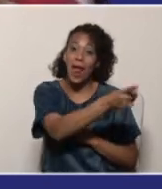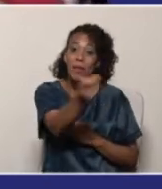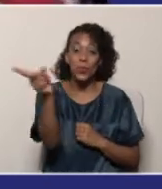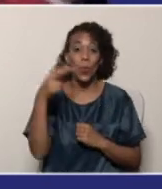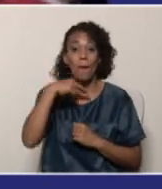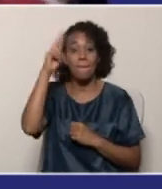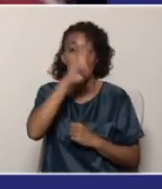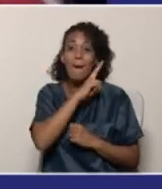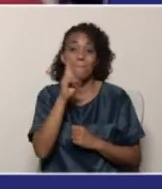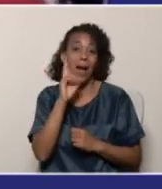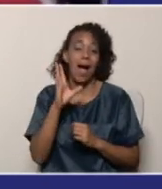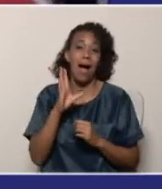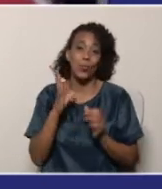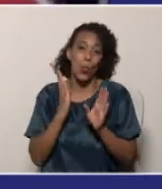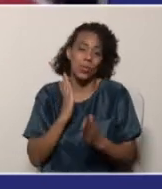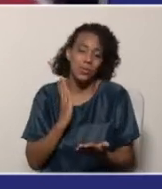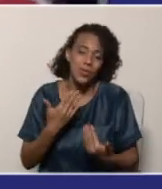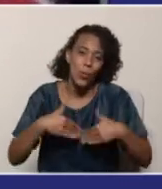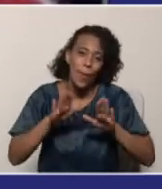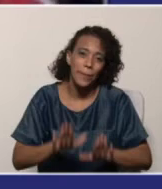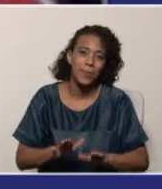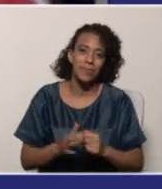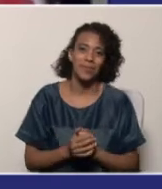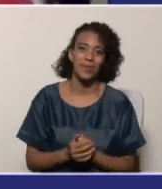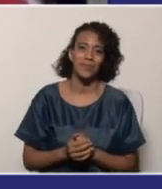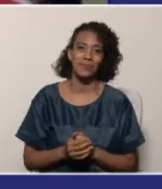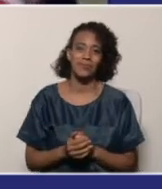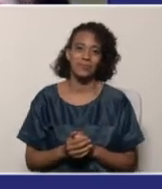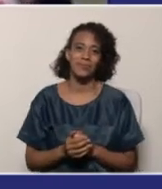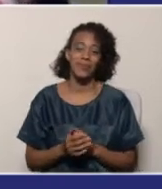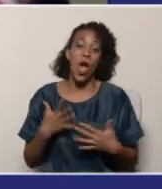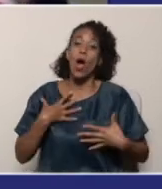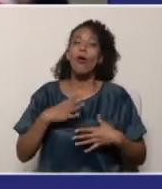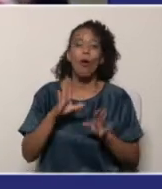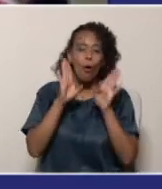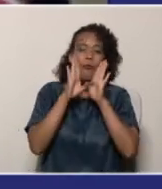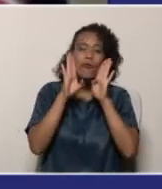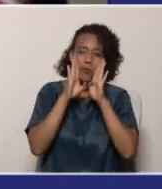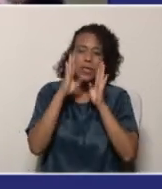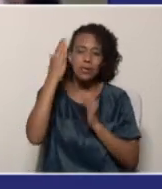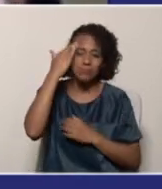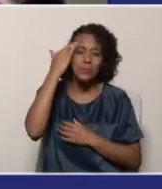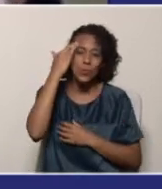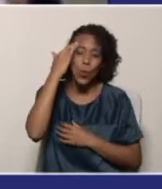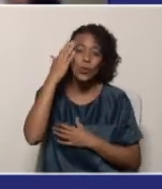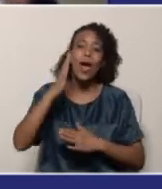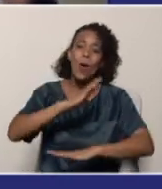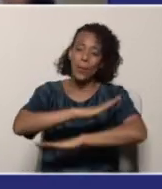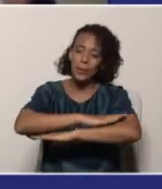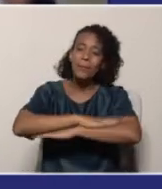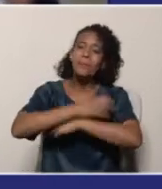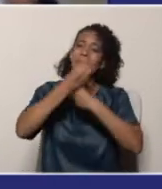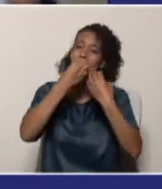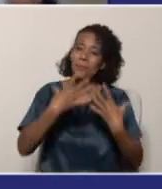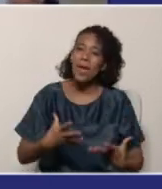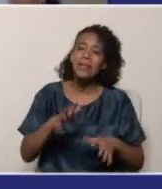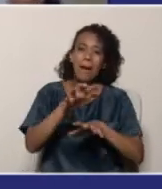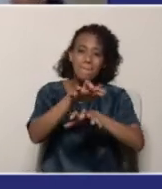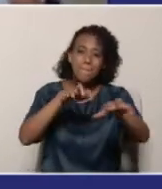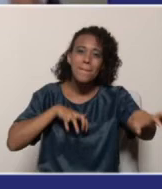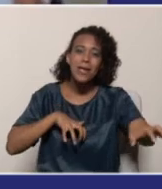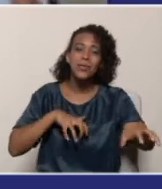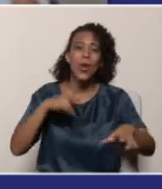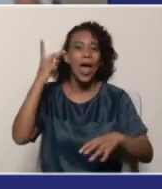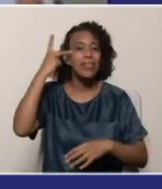nuestros padres, para todos y para los profesores. Confieso que ha sido una buena acción ver la mayoría de las